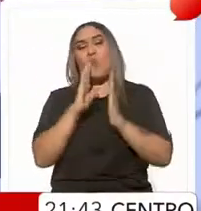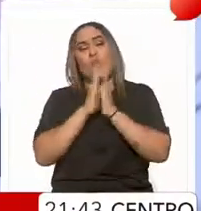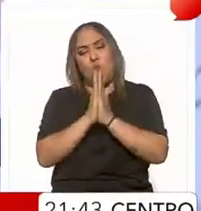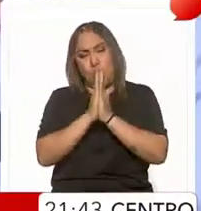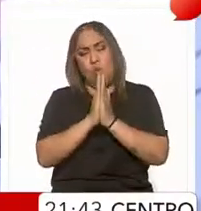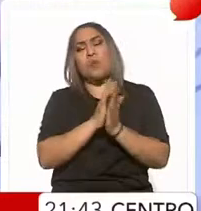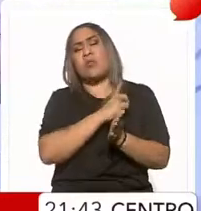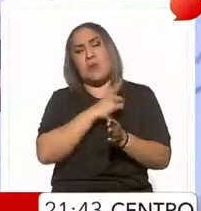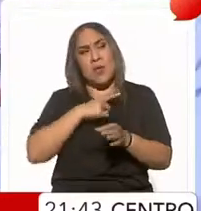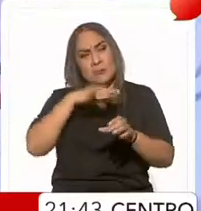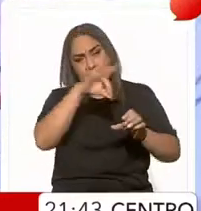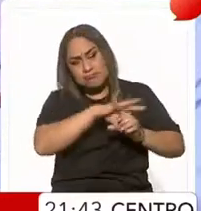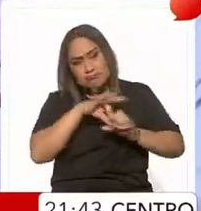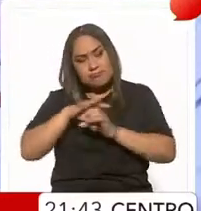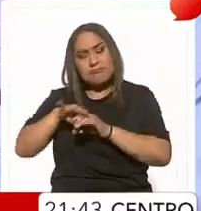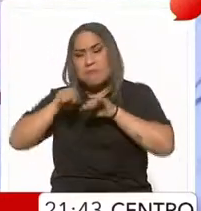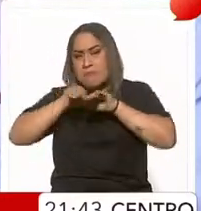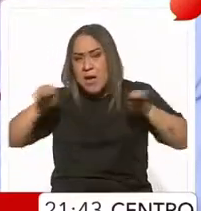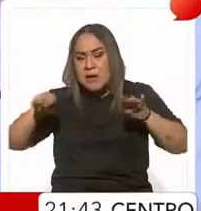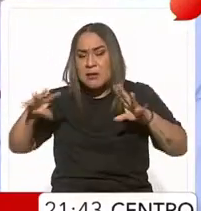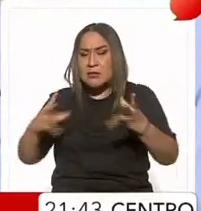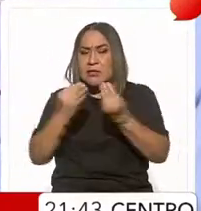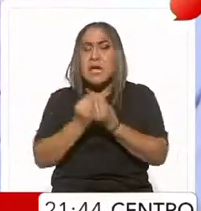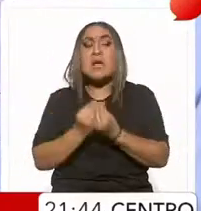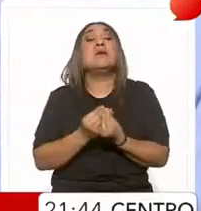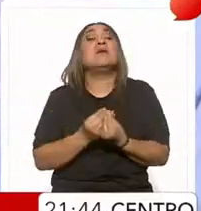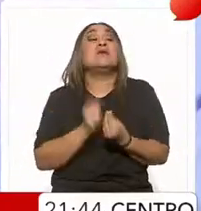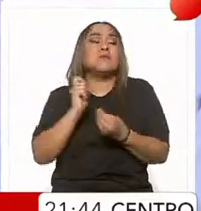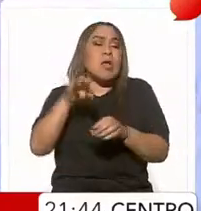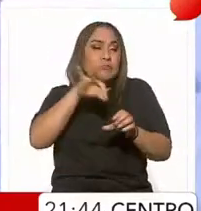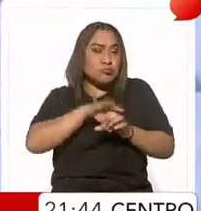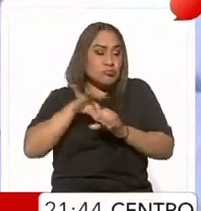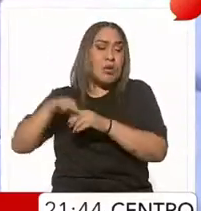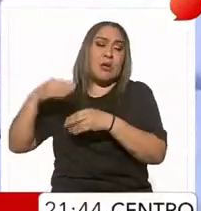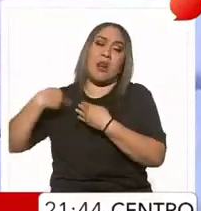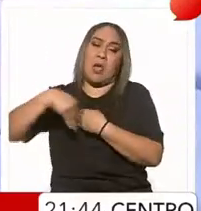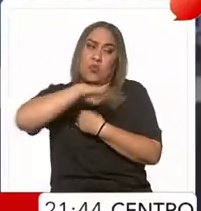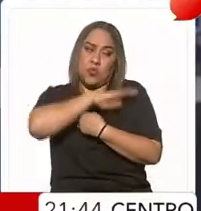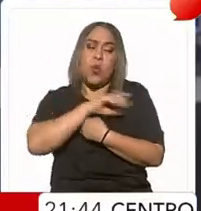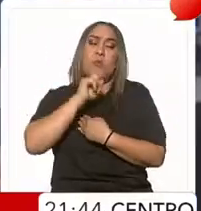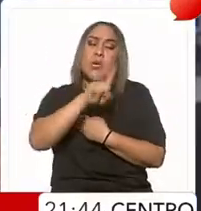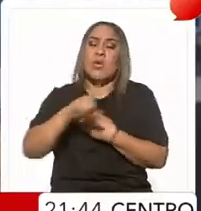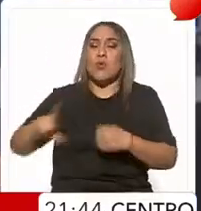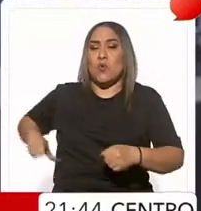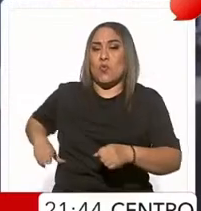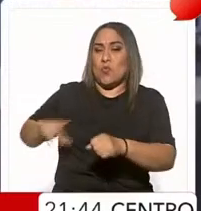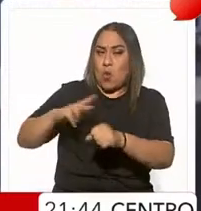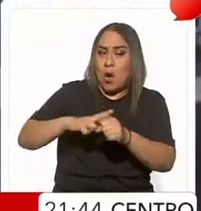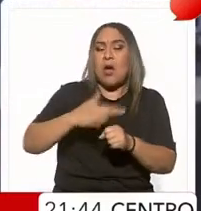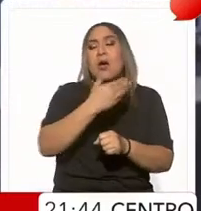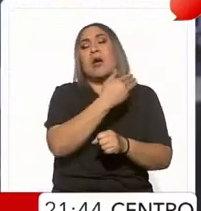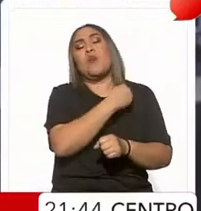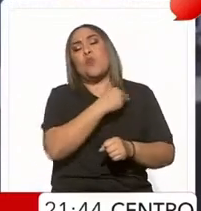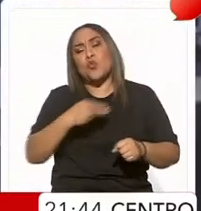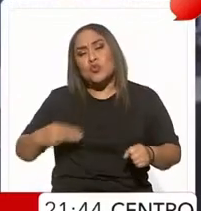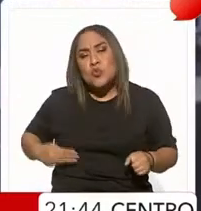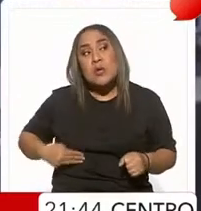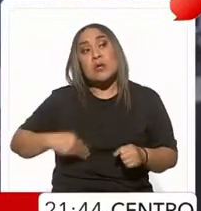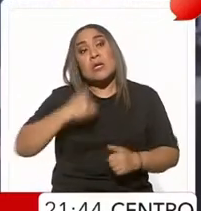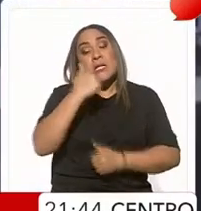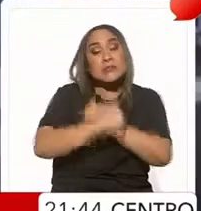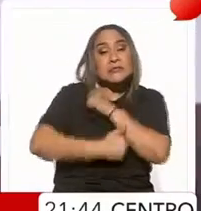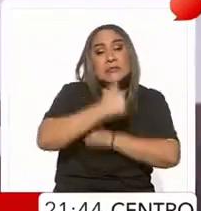para Morena y sus aliados. Es decir, votar por Claudia Sheinbaum, pero también por la gobernatura y presidencias municipales que se